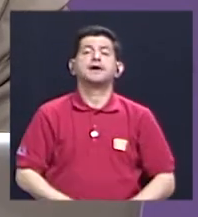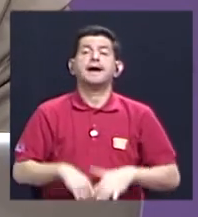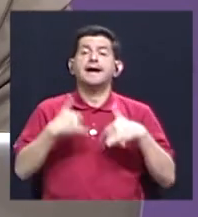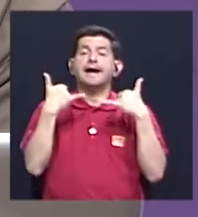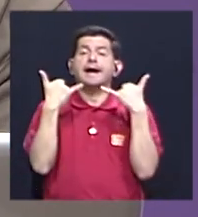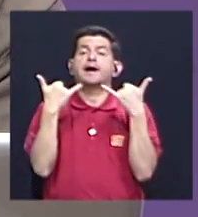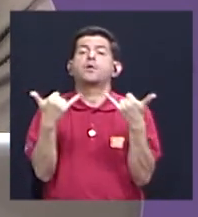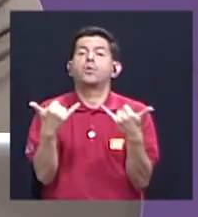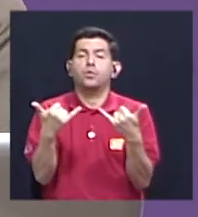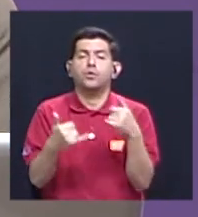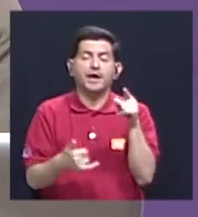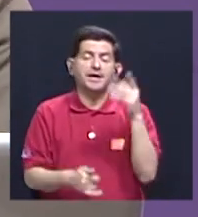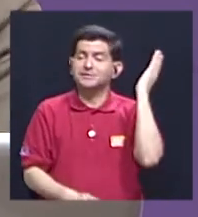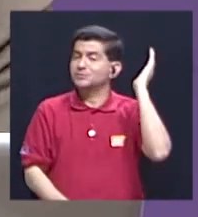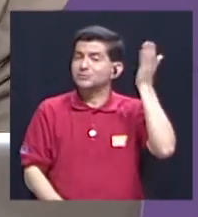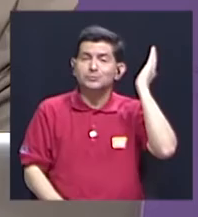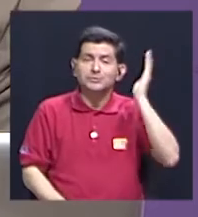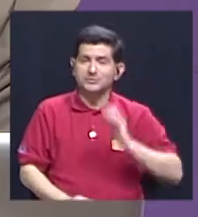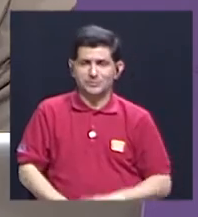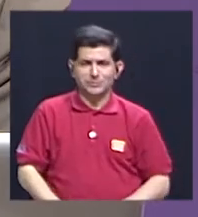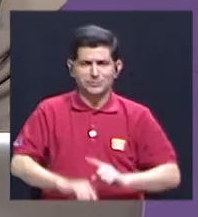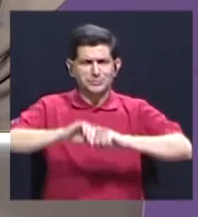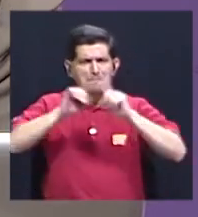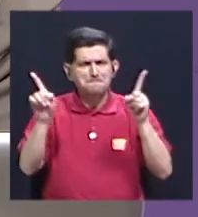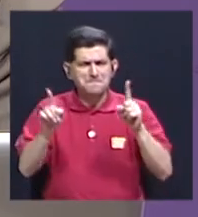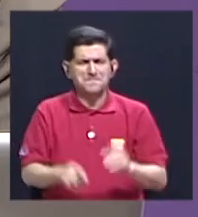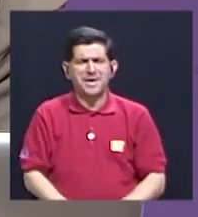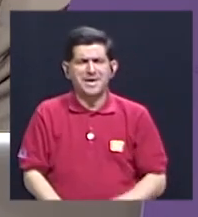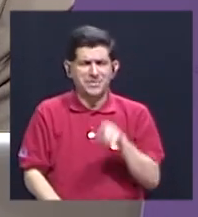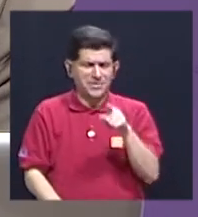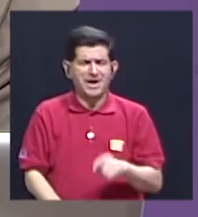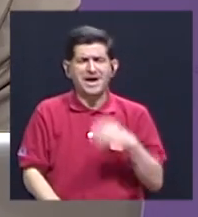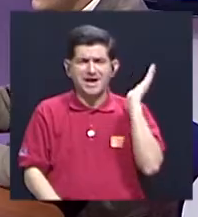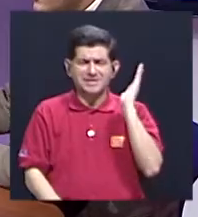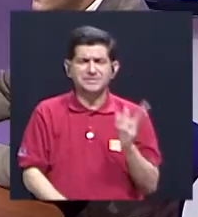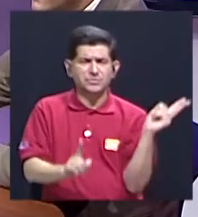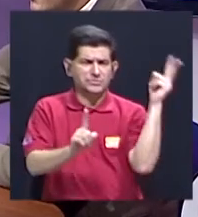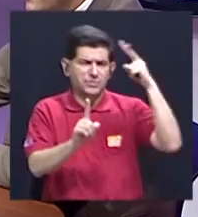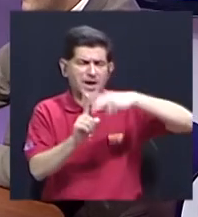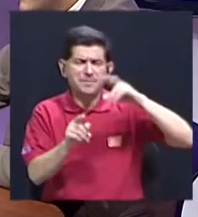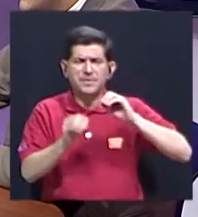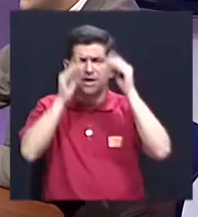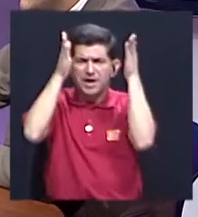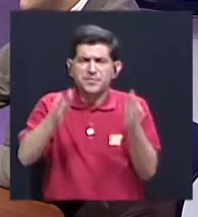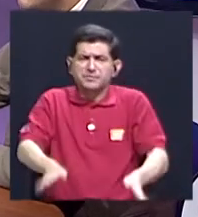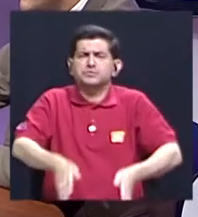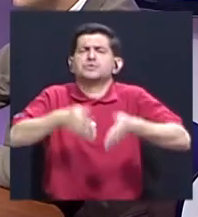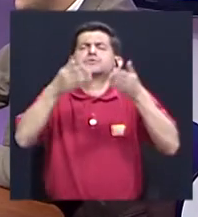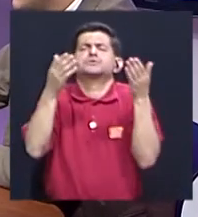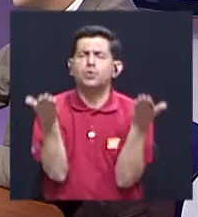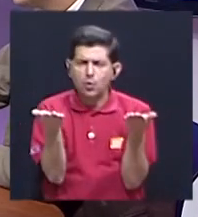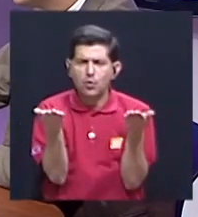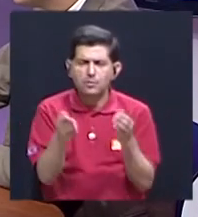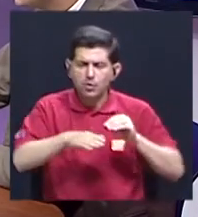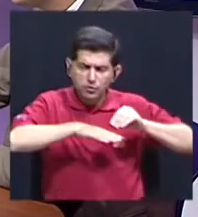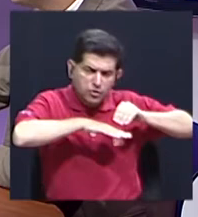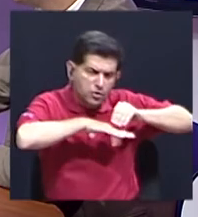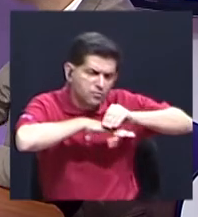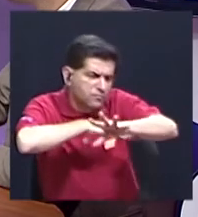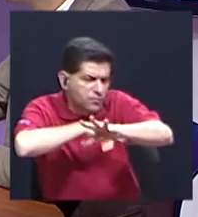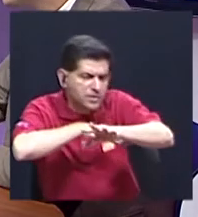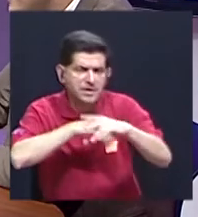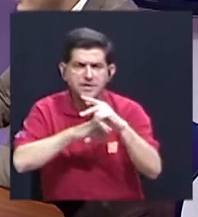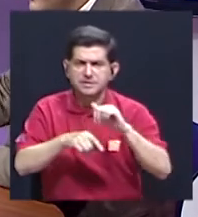Ahora, eso queda en discurso. ¿Cómo hacemos para empoderar esos discursos en los y las educadoras para que impregnen esa